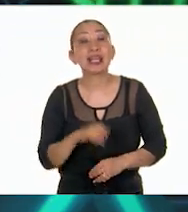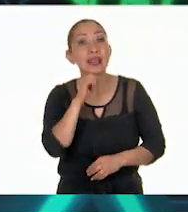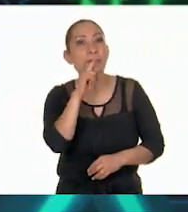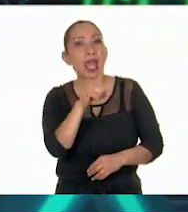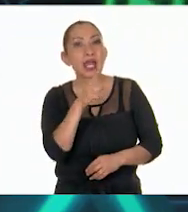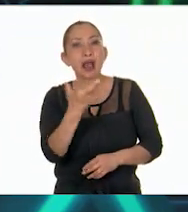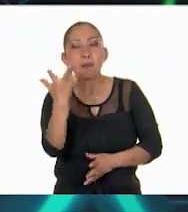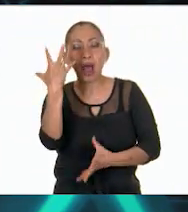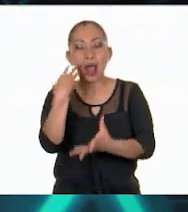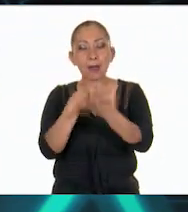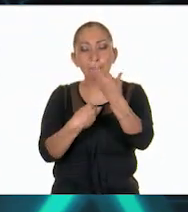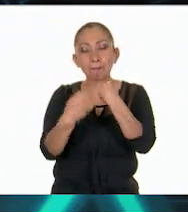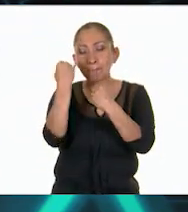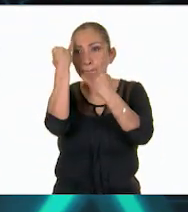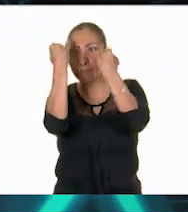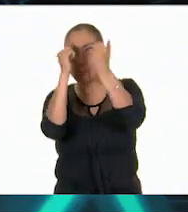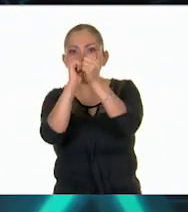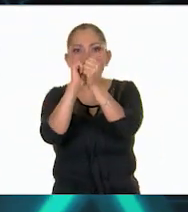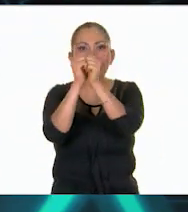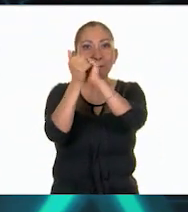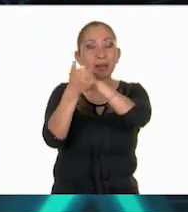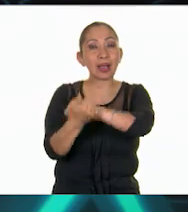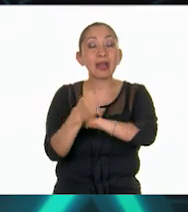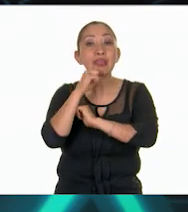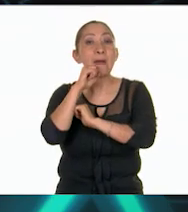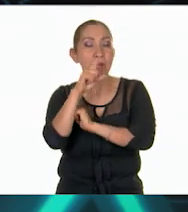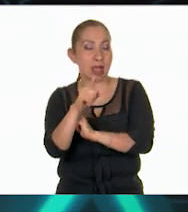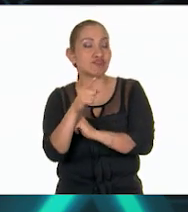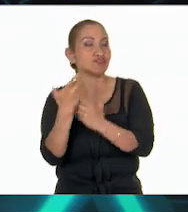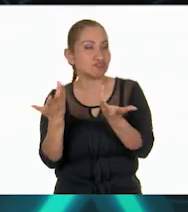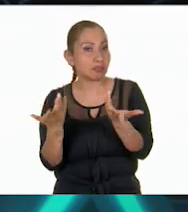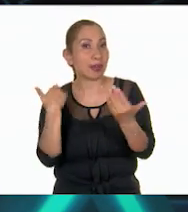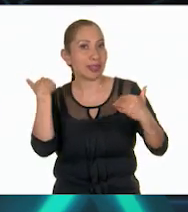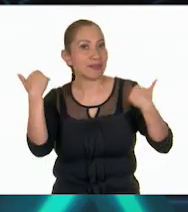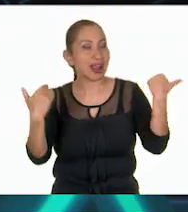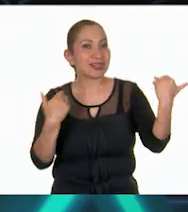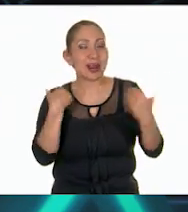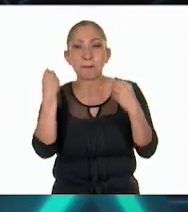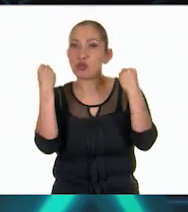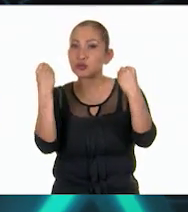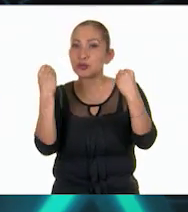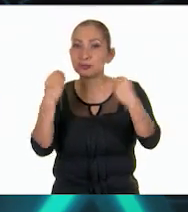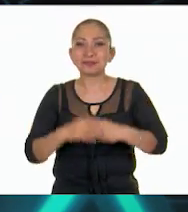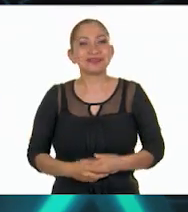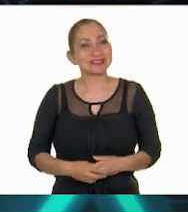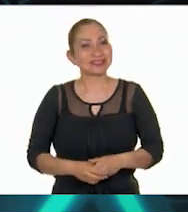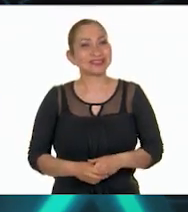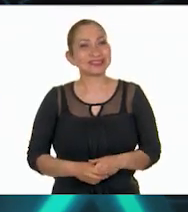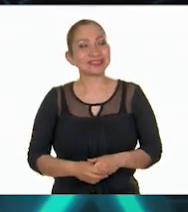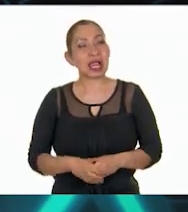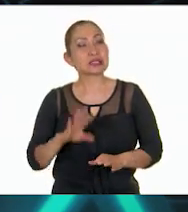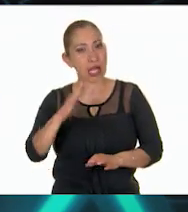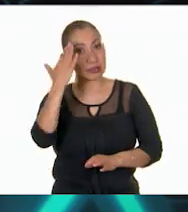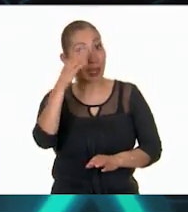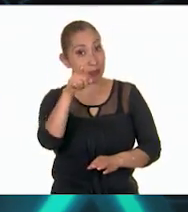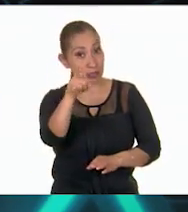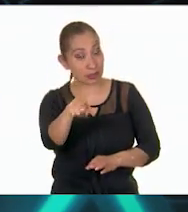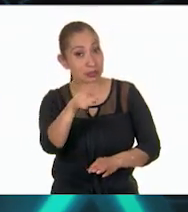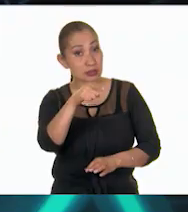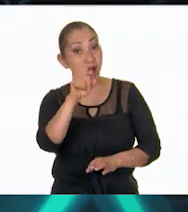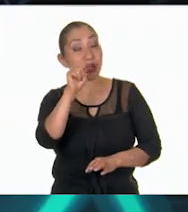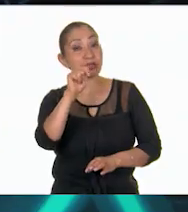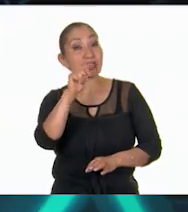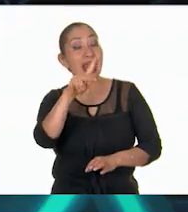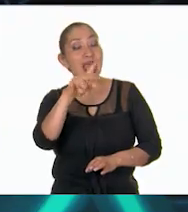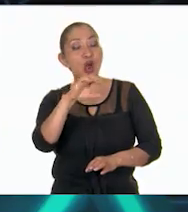alimentaremos nuestra creatividad. Y por supuesto que nos vamos a divertir muchísimo. Ya lo sabes, con